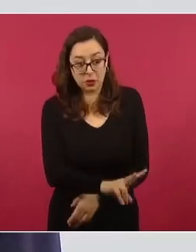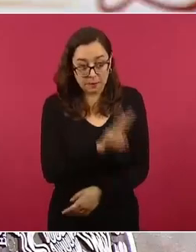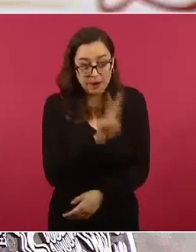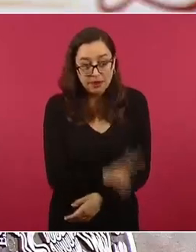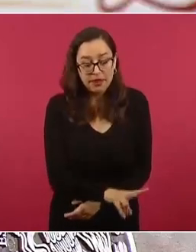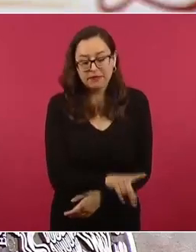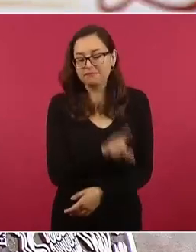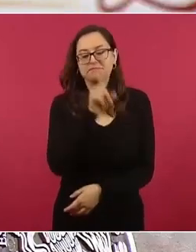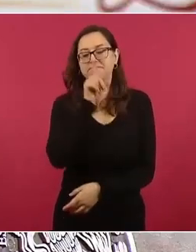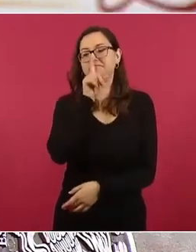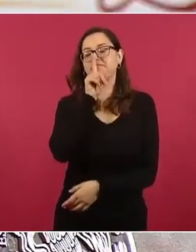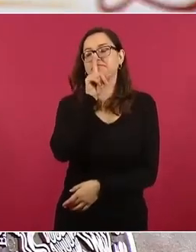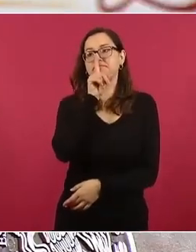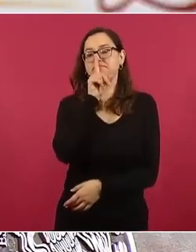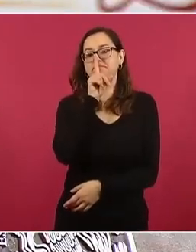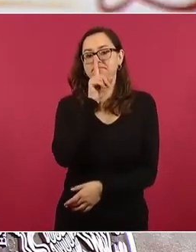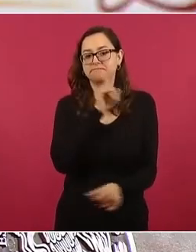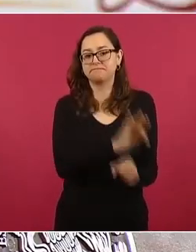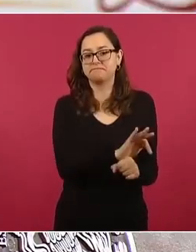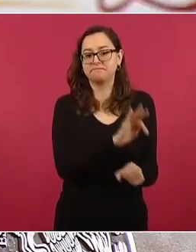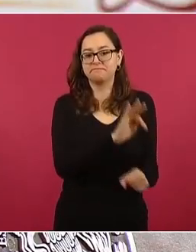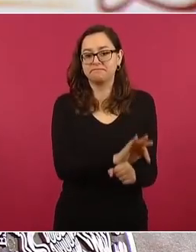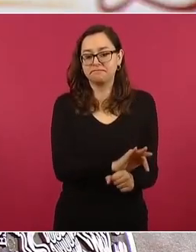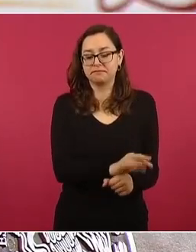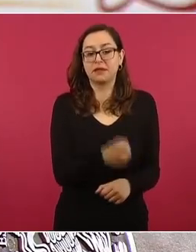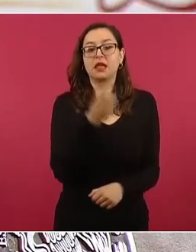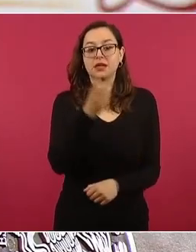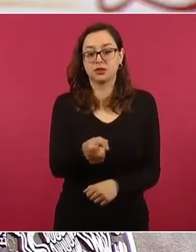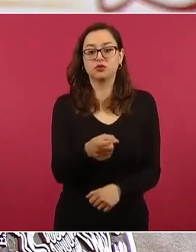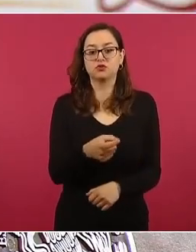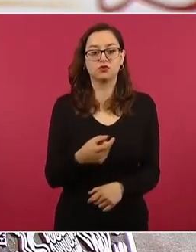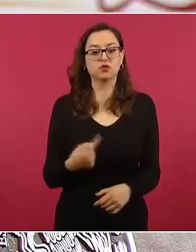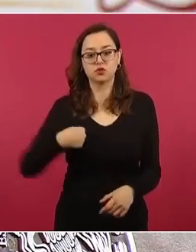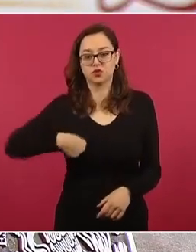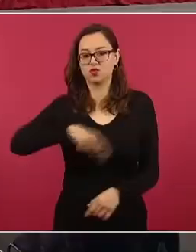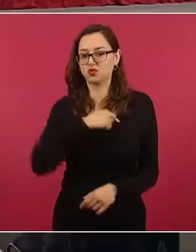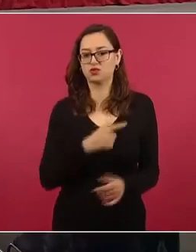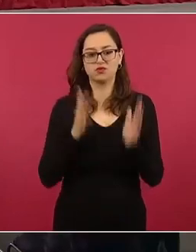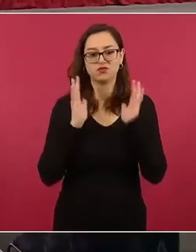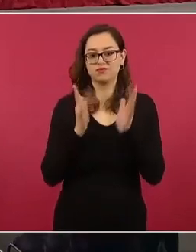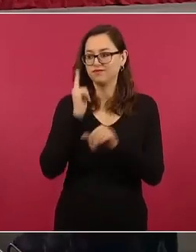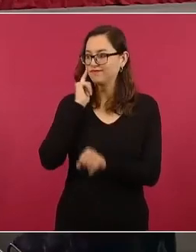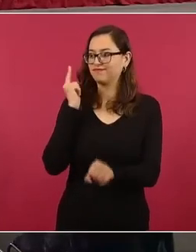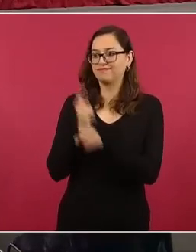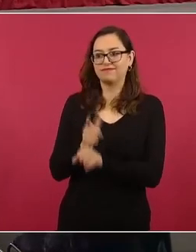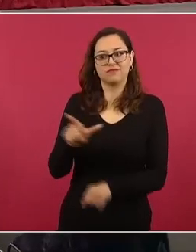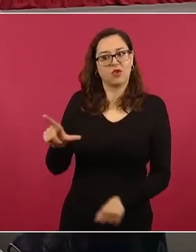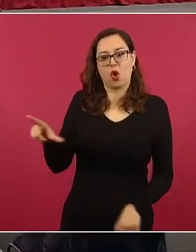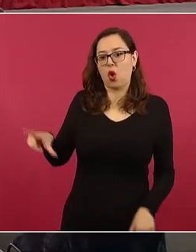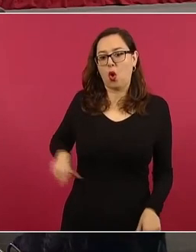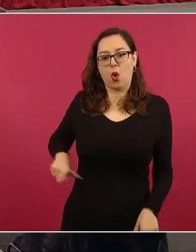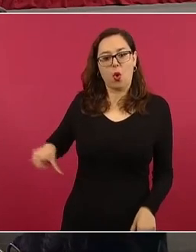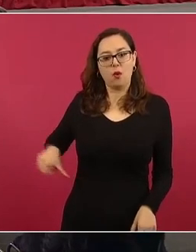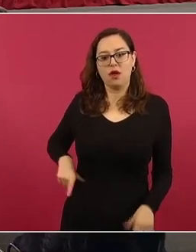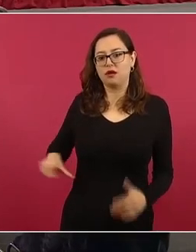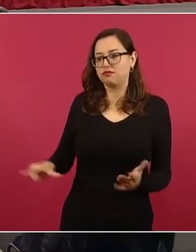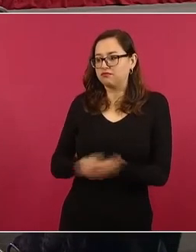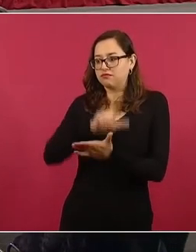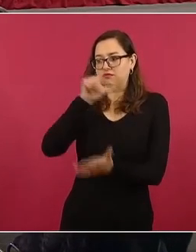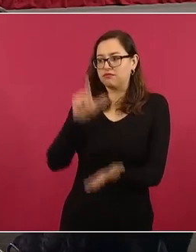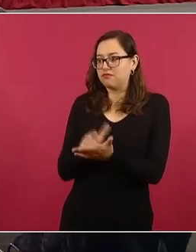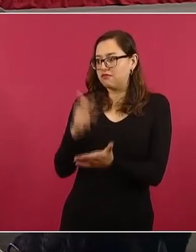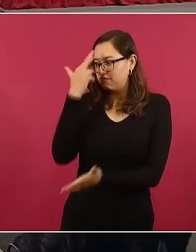justicia. Nosotros hemos definido esta actuación como un crimen de Estado porque no solamente se trata